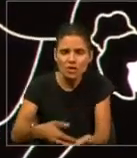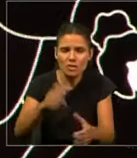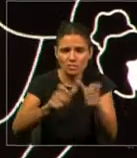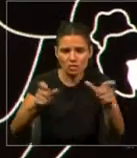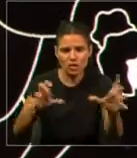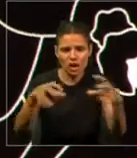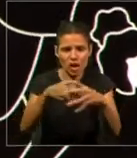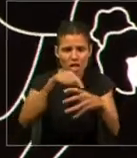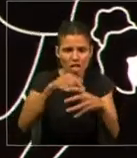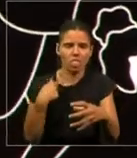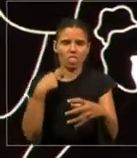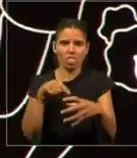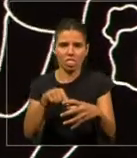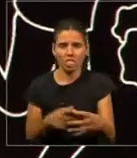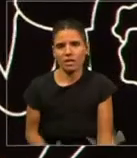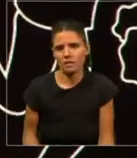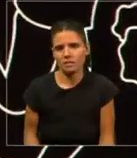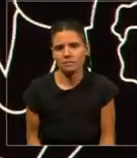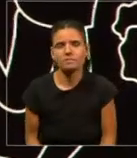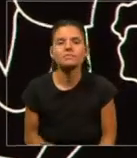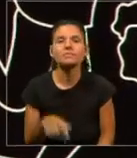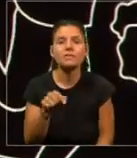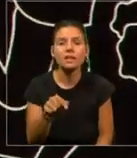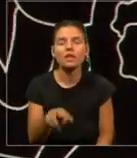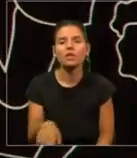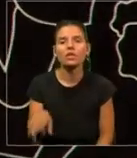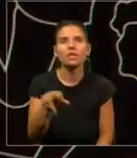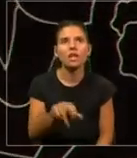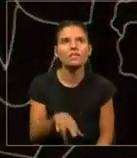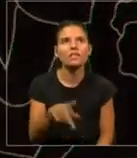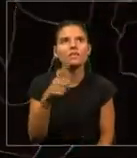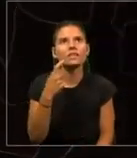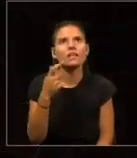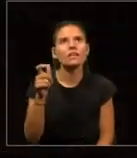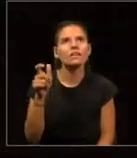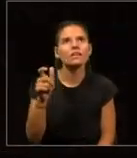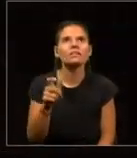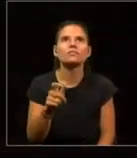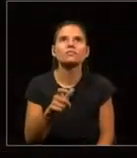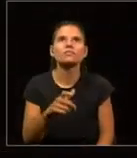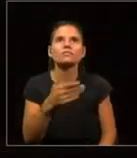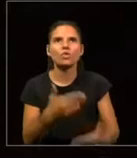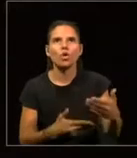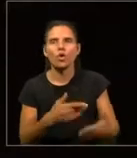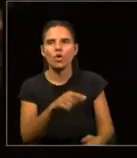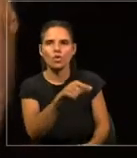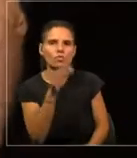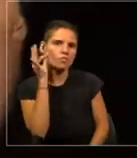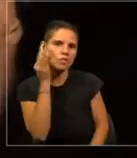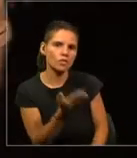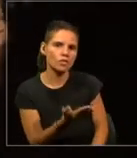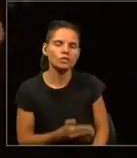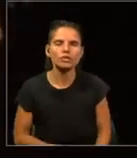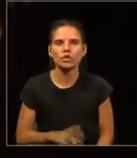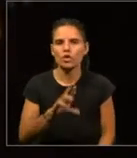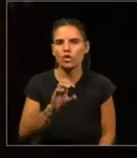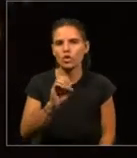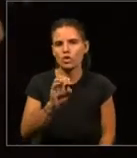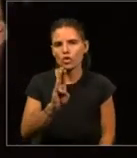ahí aparece, de vuelta, Robotica. Robotica que